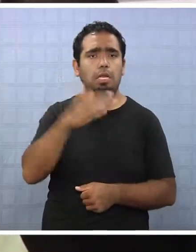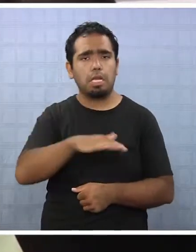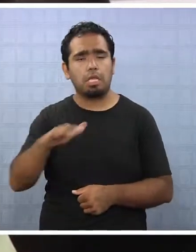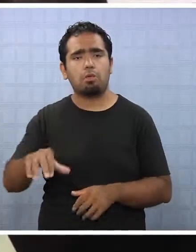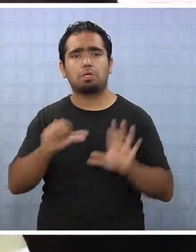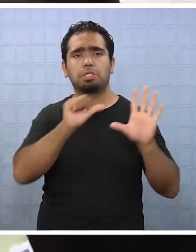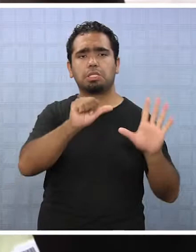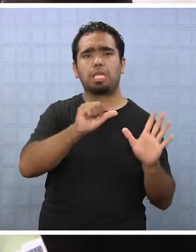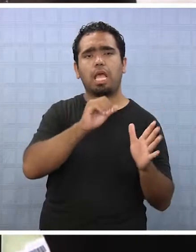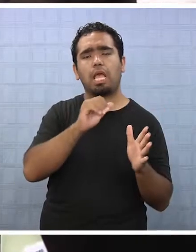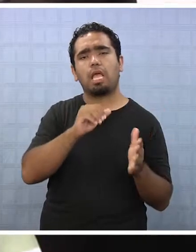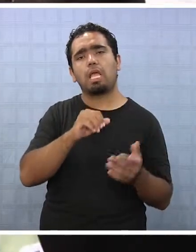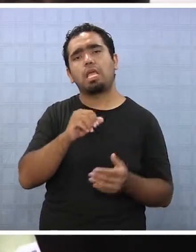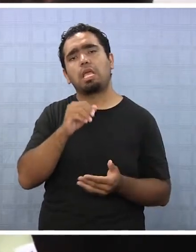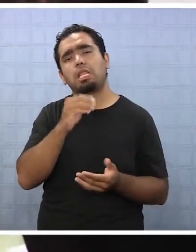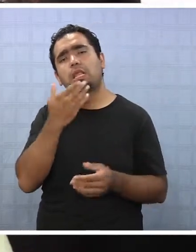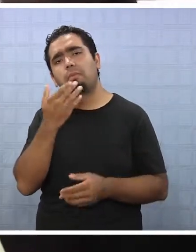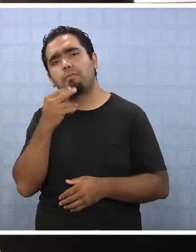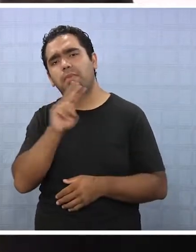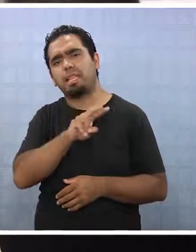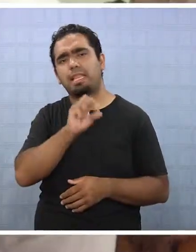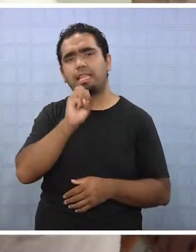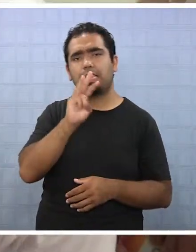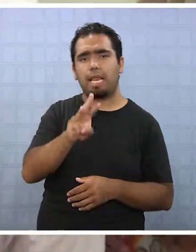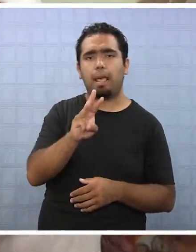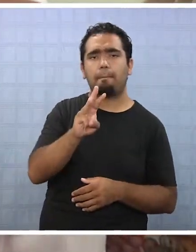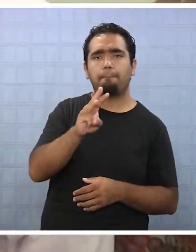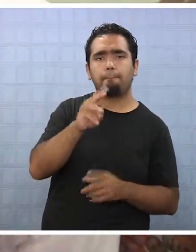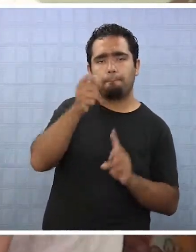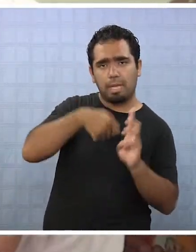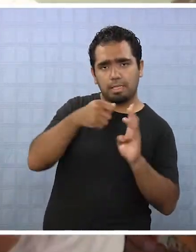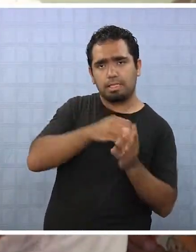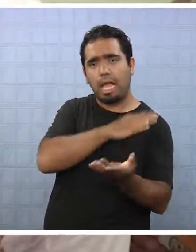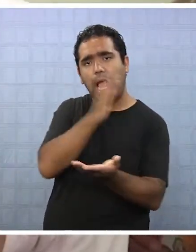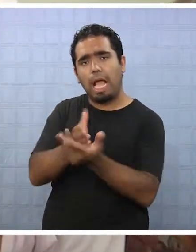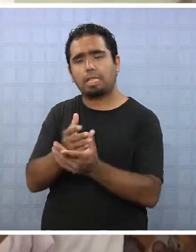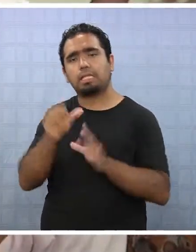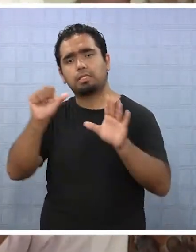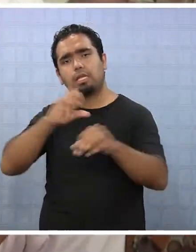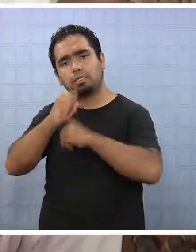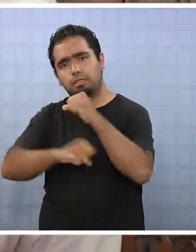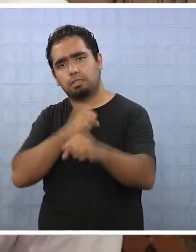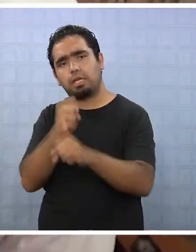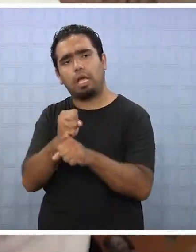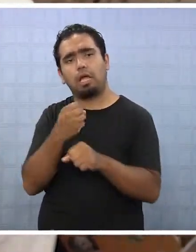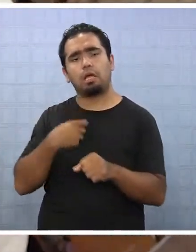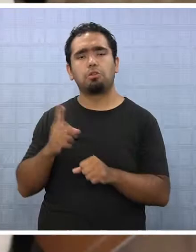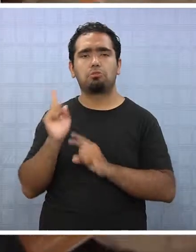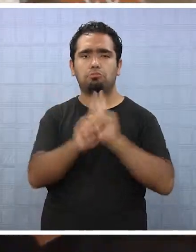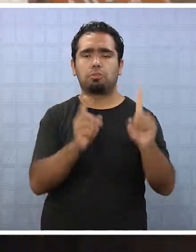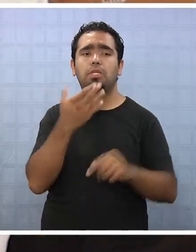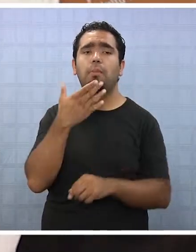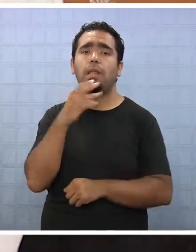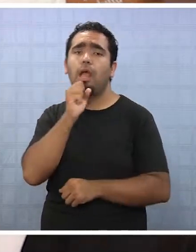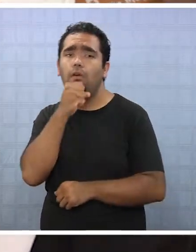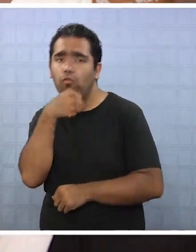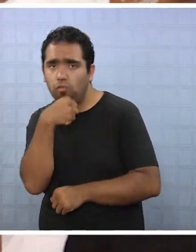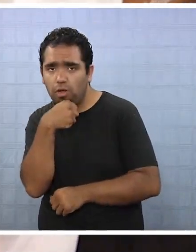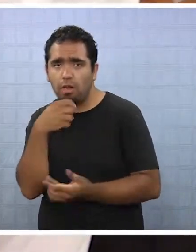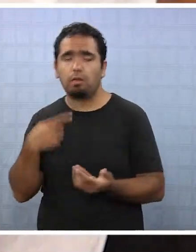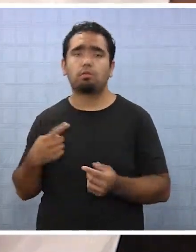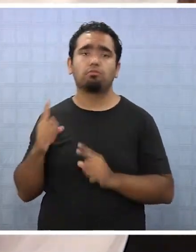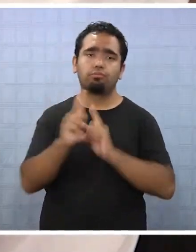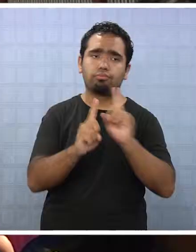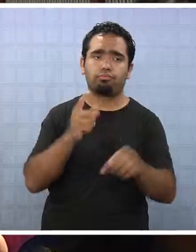23 meses y para adultos mayores. De igual forma, todos los ciudadanos de la región pueden acercarse a los distintos centros asistenciales o farmacias a poder